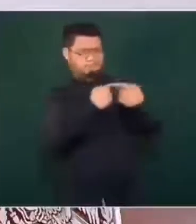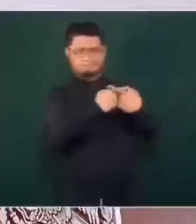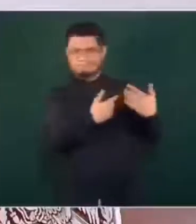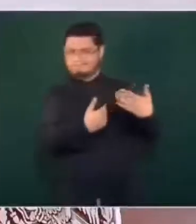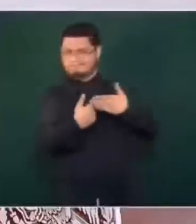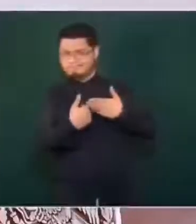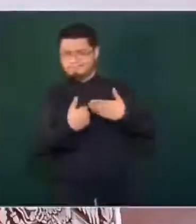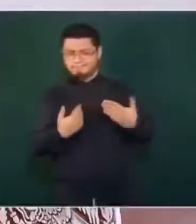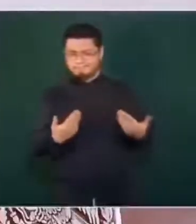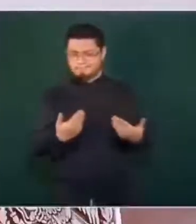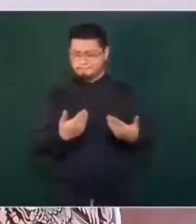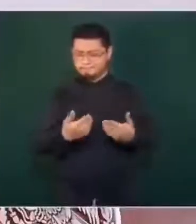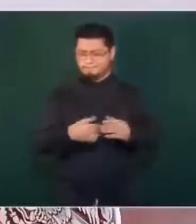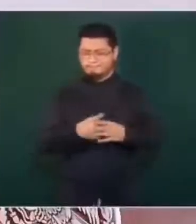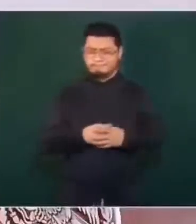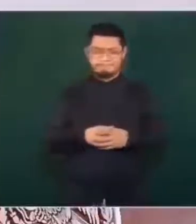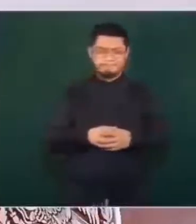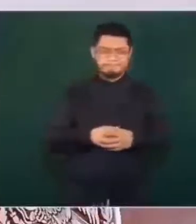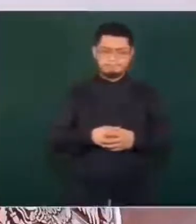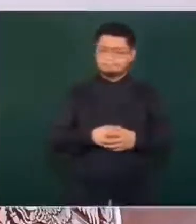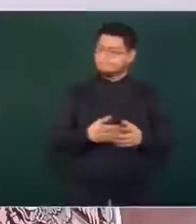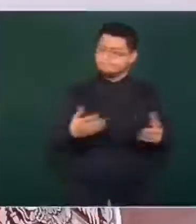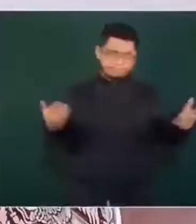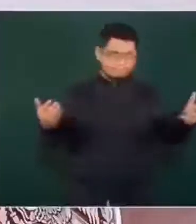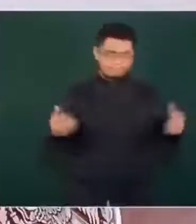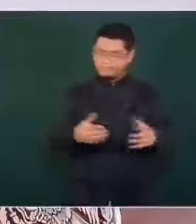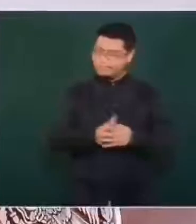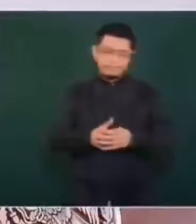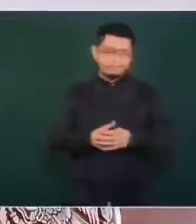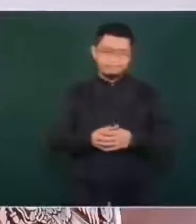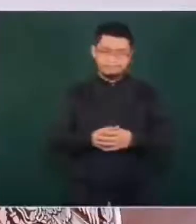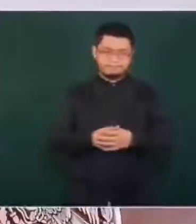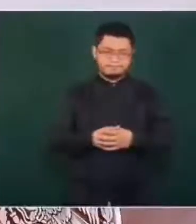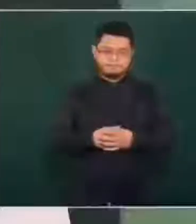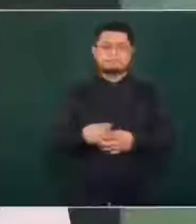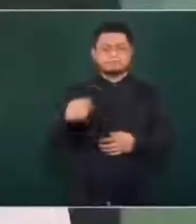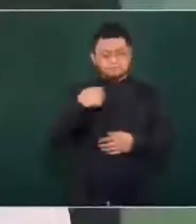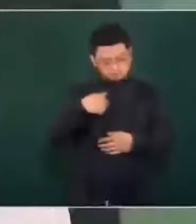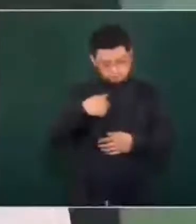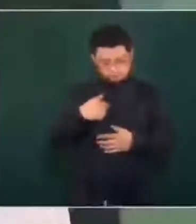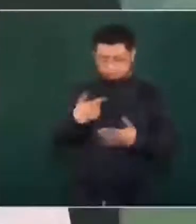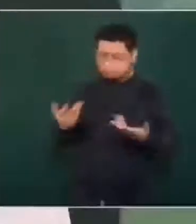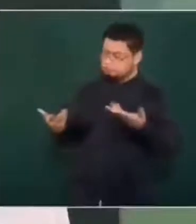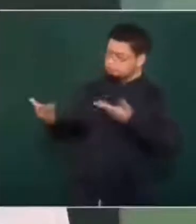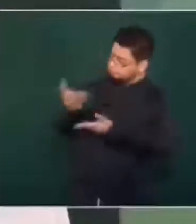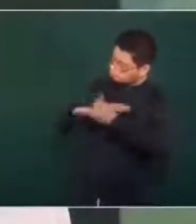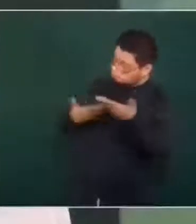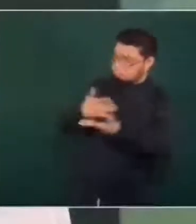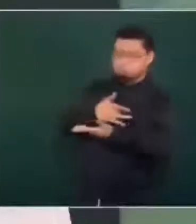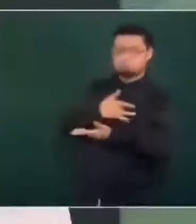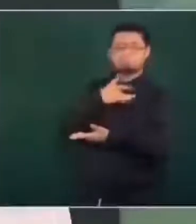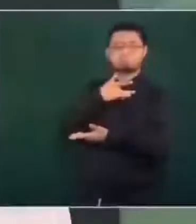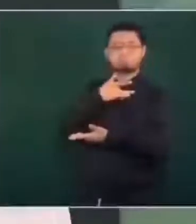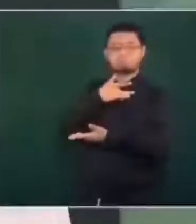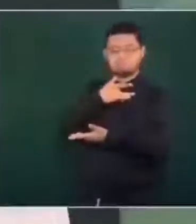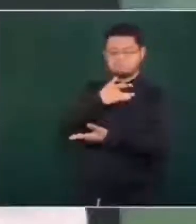pero por solidaridad con el ingeniero decido ir.